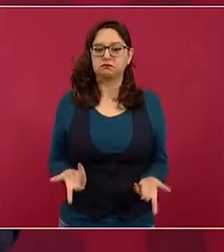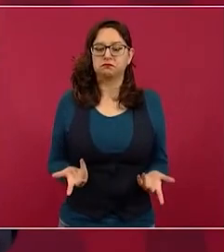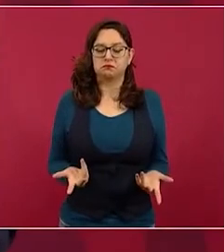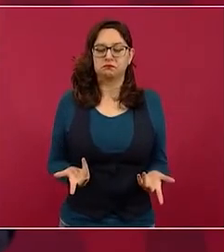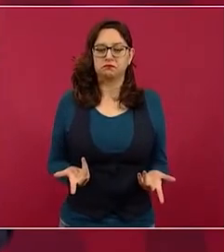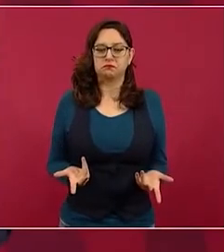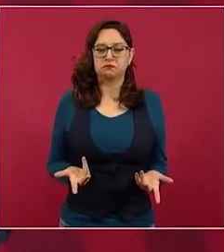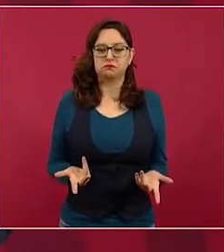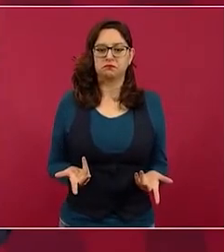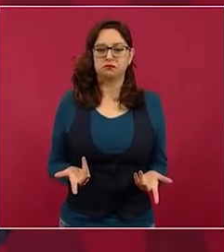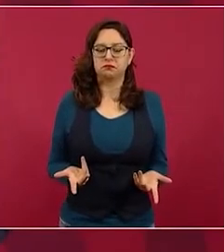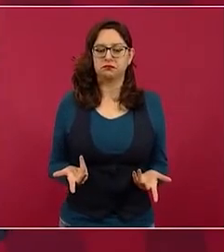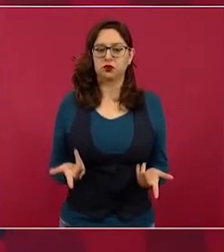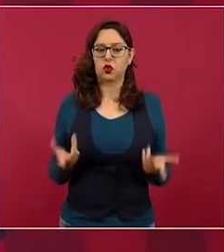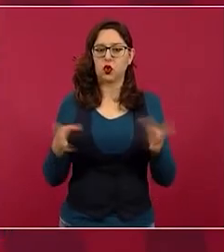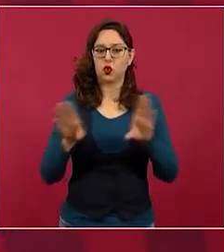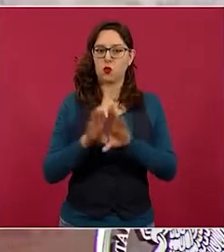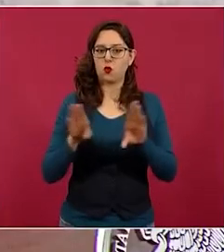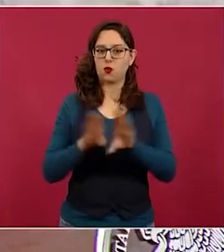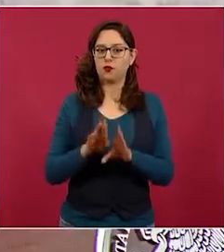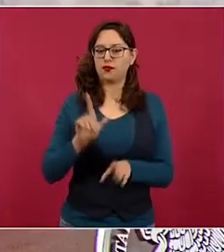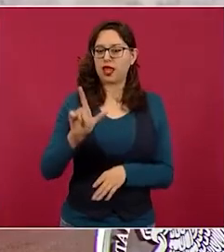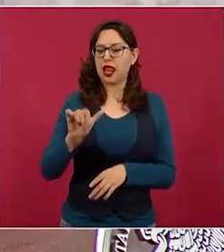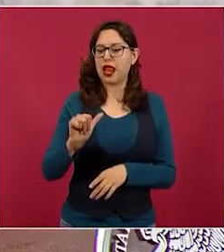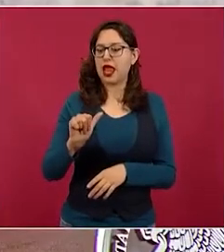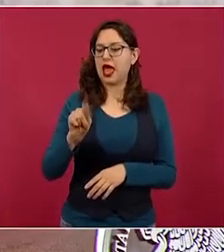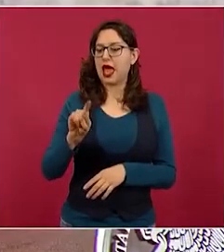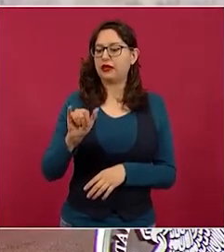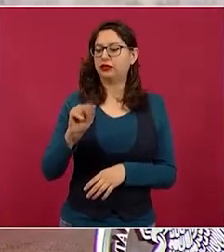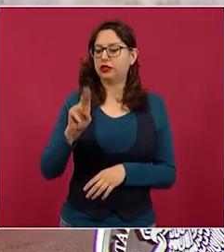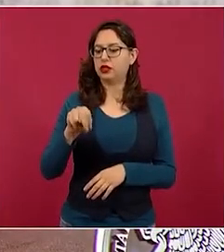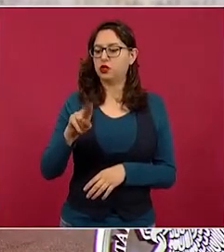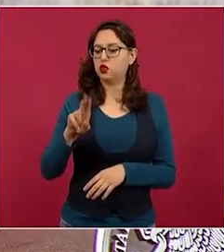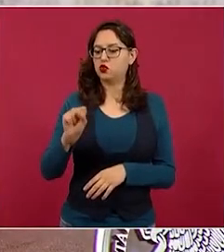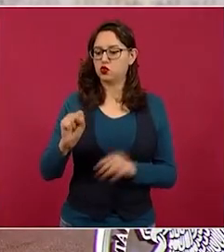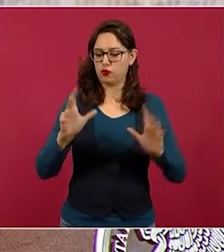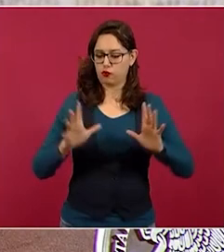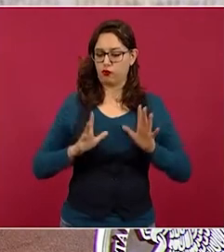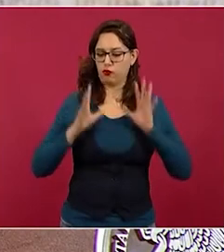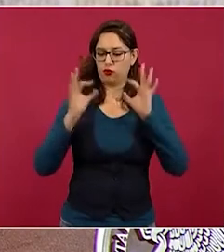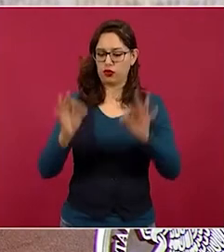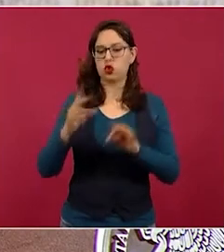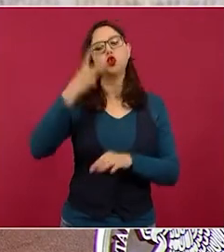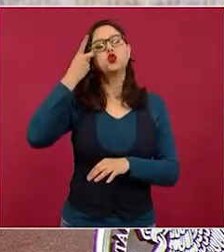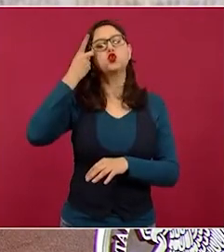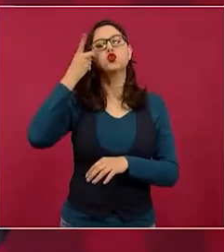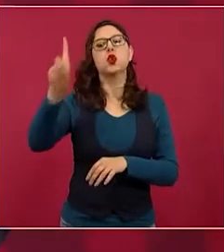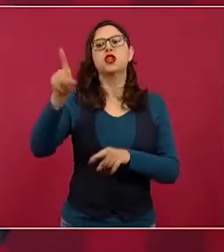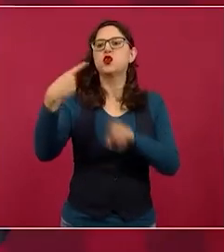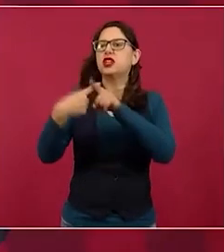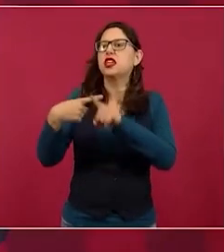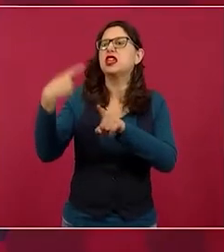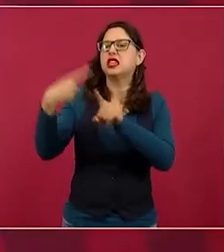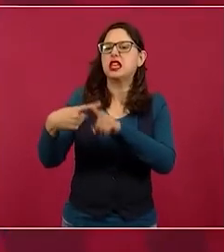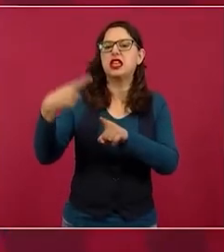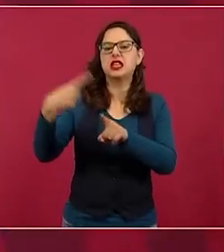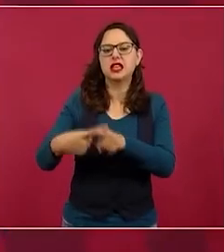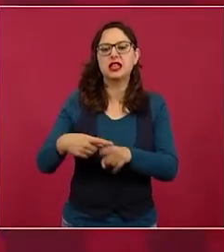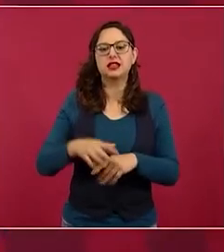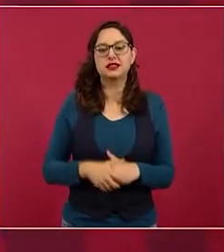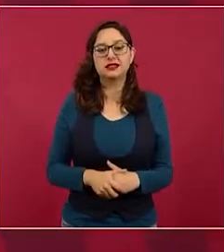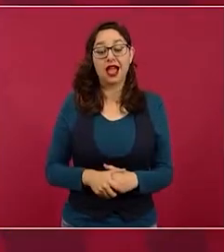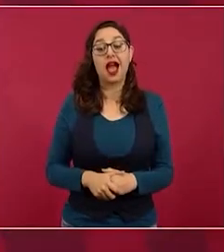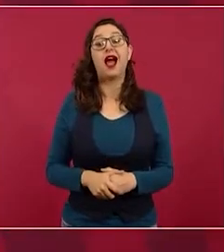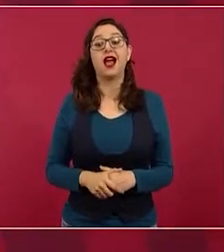dónde se había fundado Latinos y quién estaba como dueño de Latinos y resulta que se